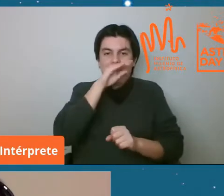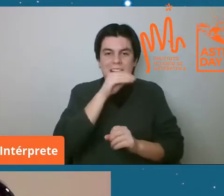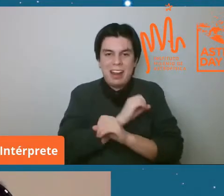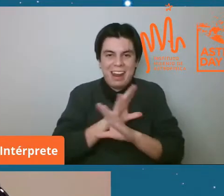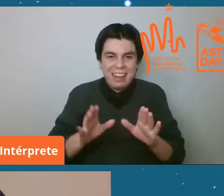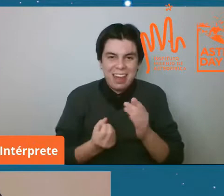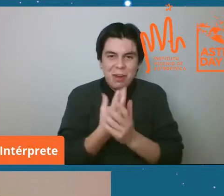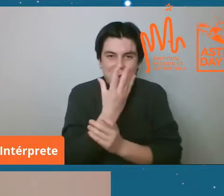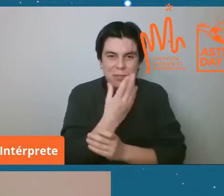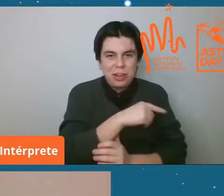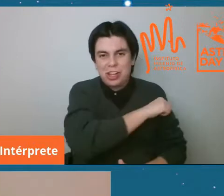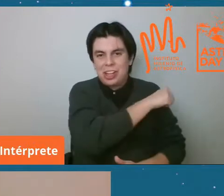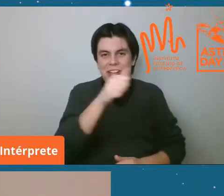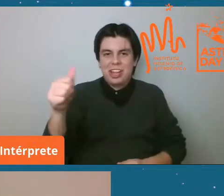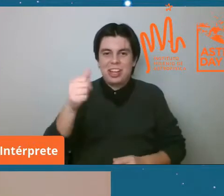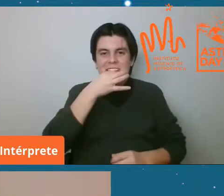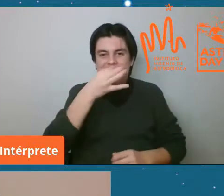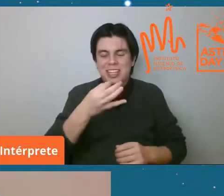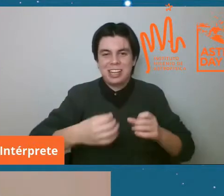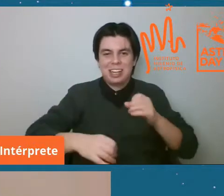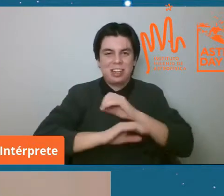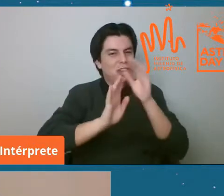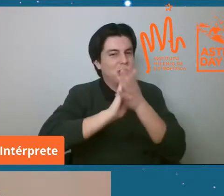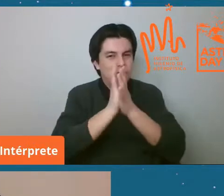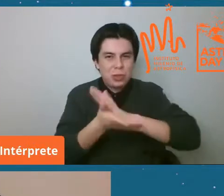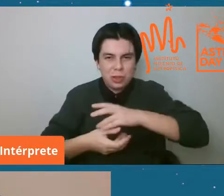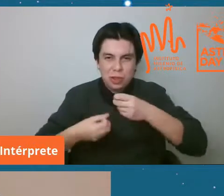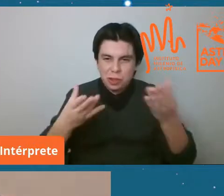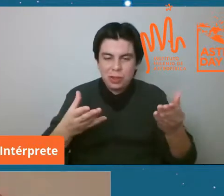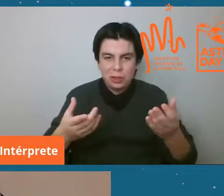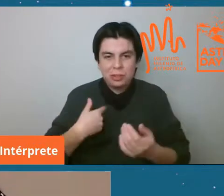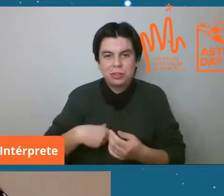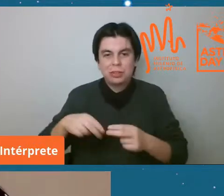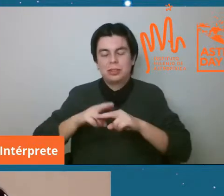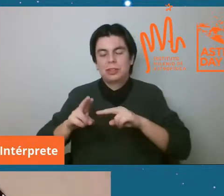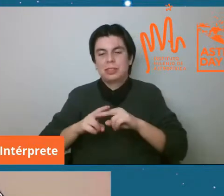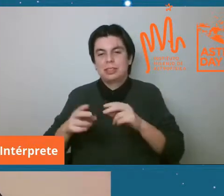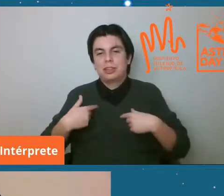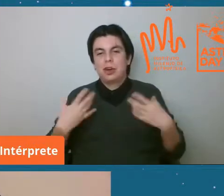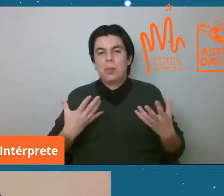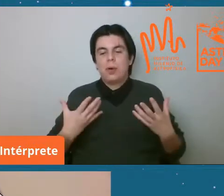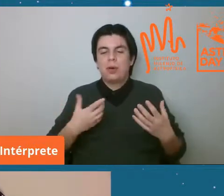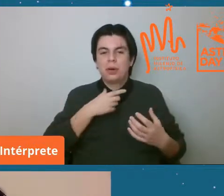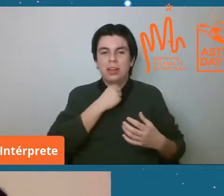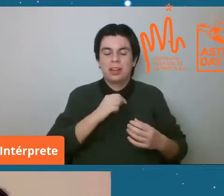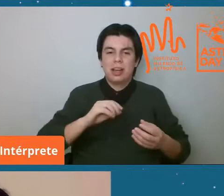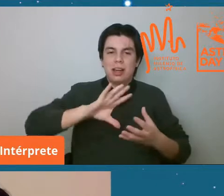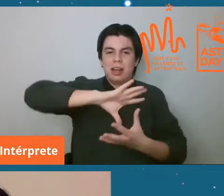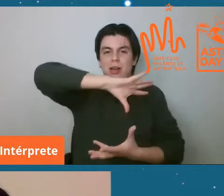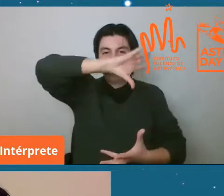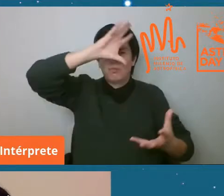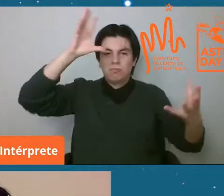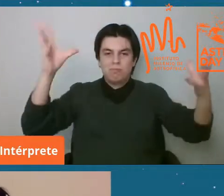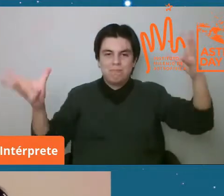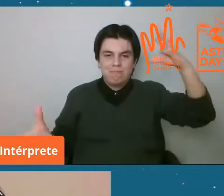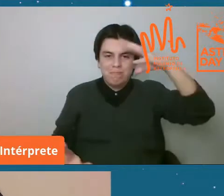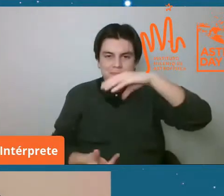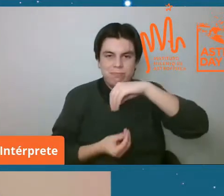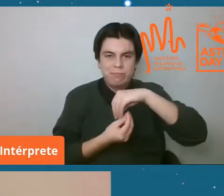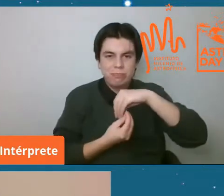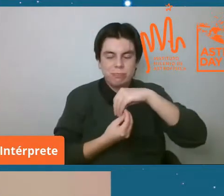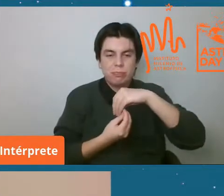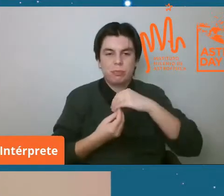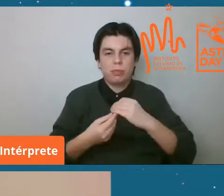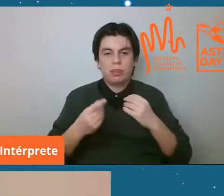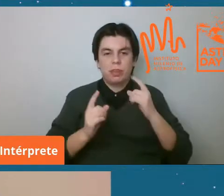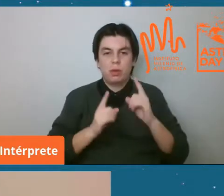Ya lo dijeron todos. Así que preparé algo que de alguna forma engloba los que estuvieron